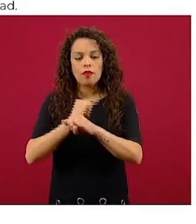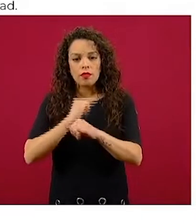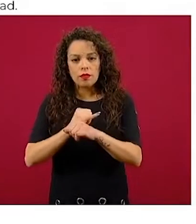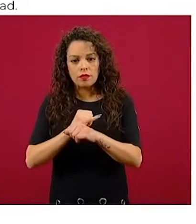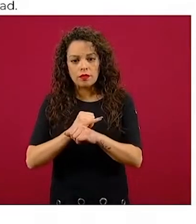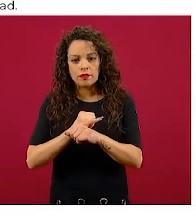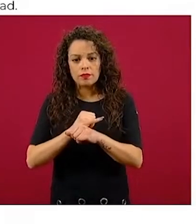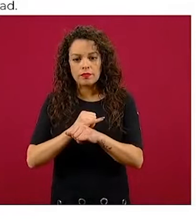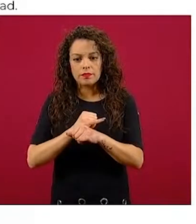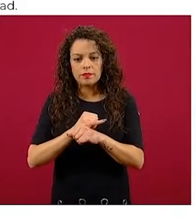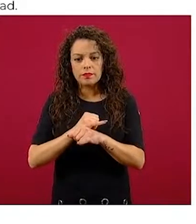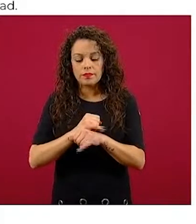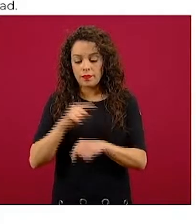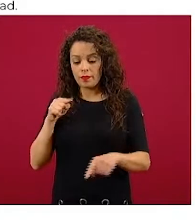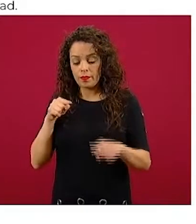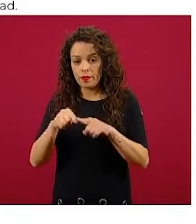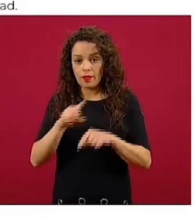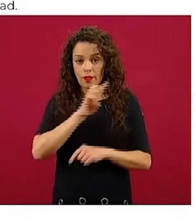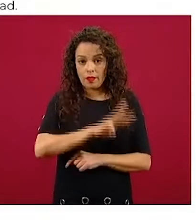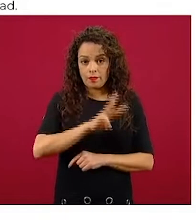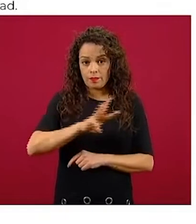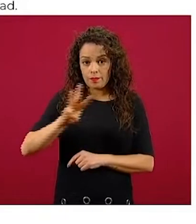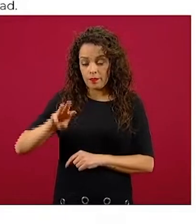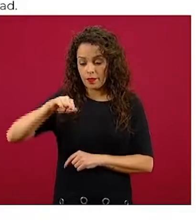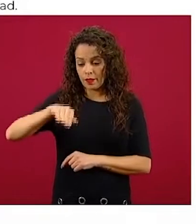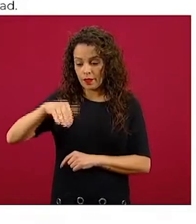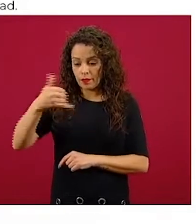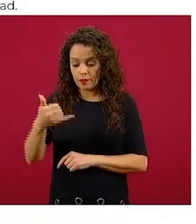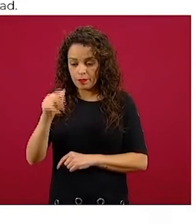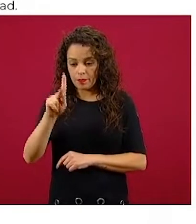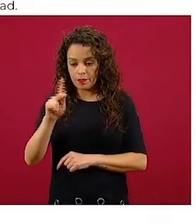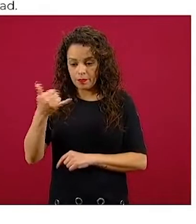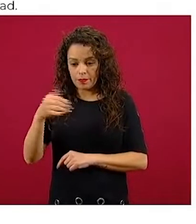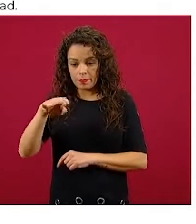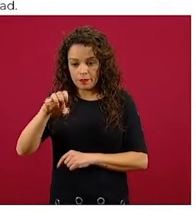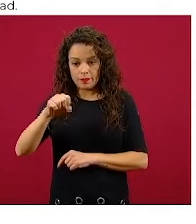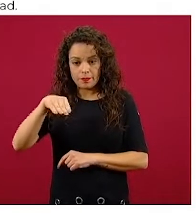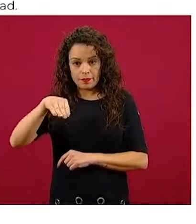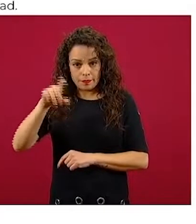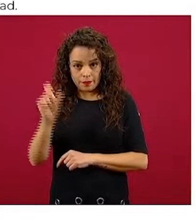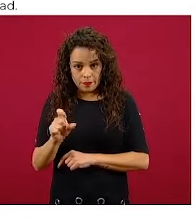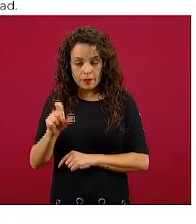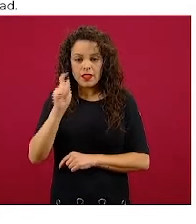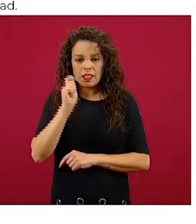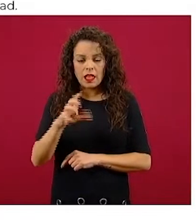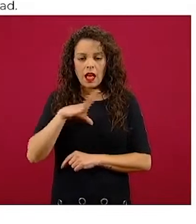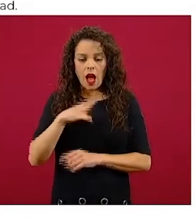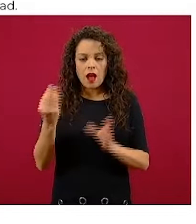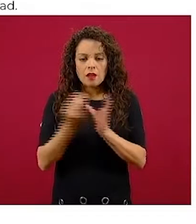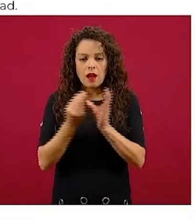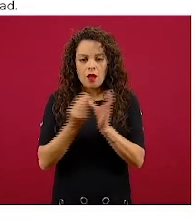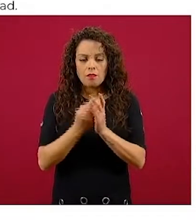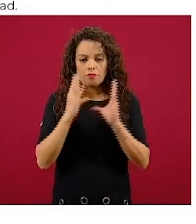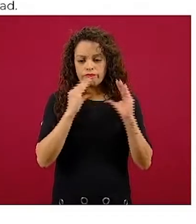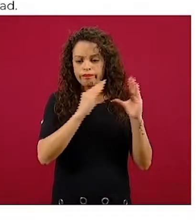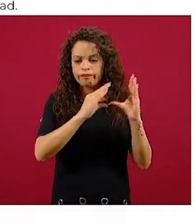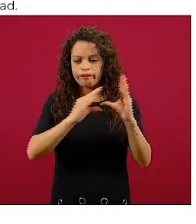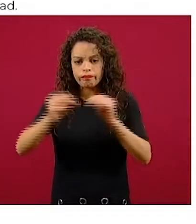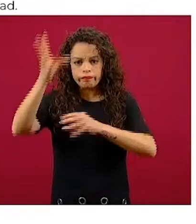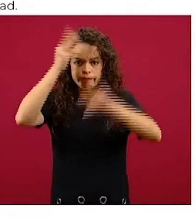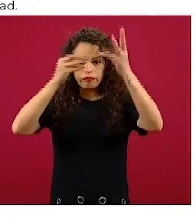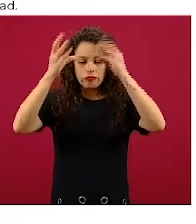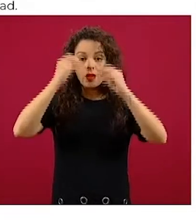dentro de mi PYMES-MX, se está desarrollando una capacitación virtual, en donde se ven temas, por ejemplo,